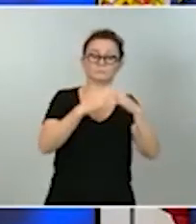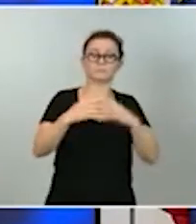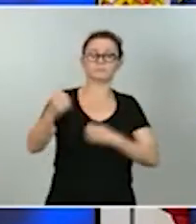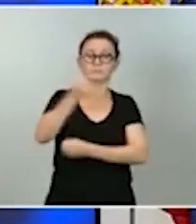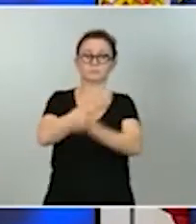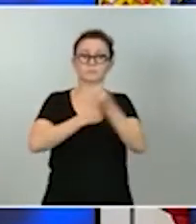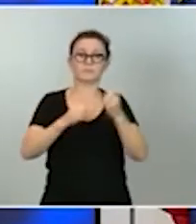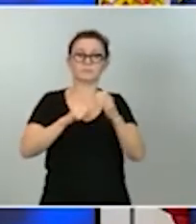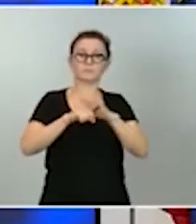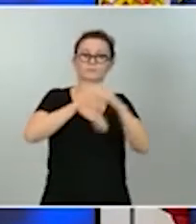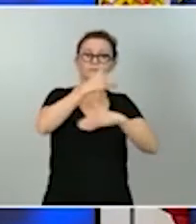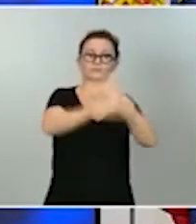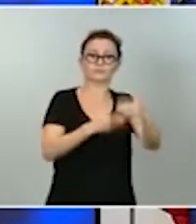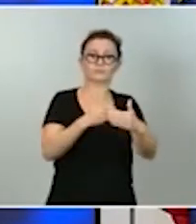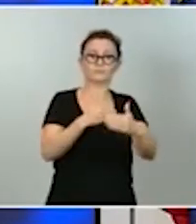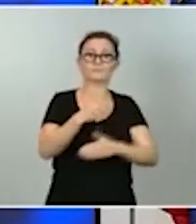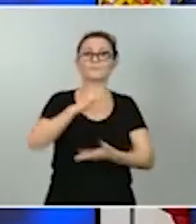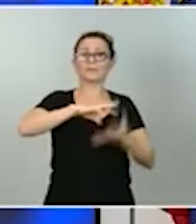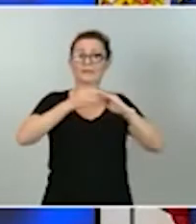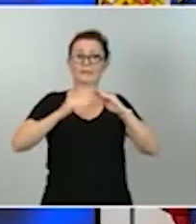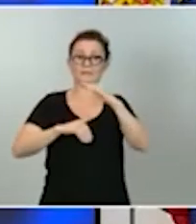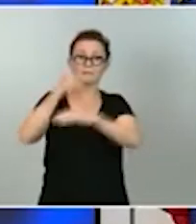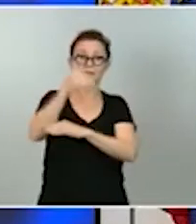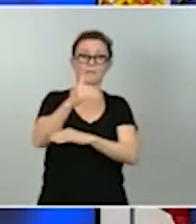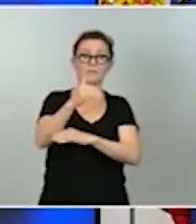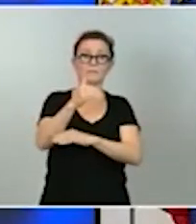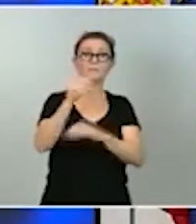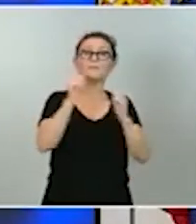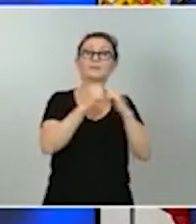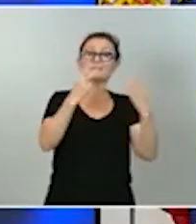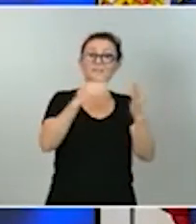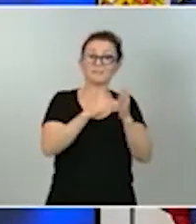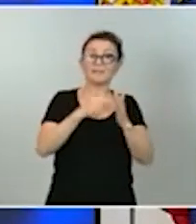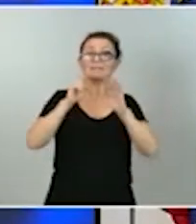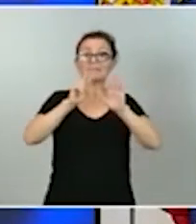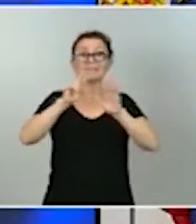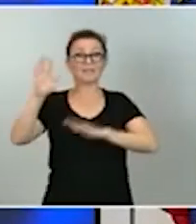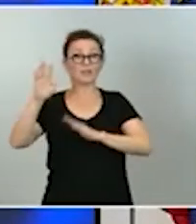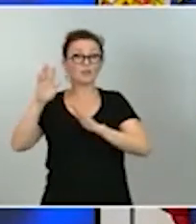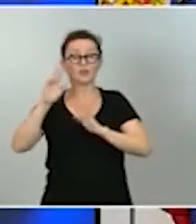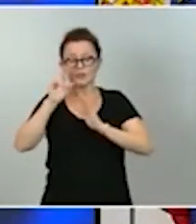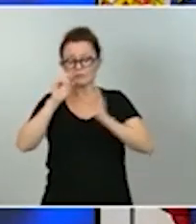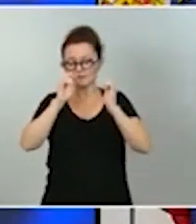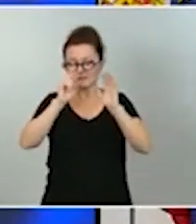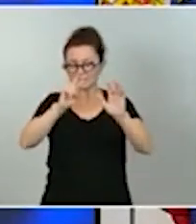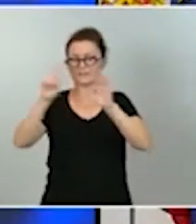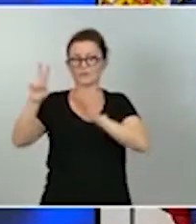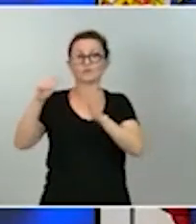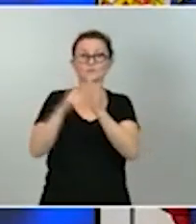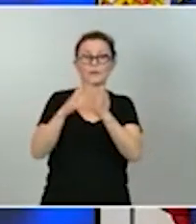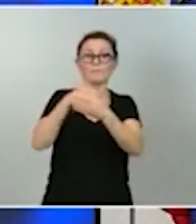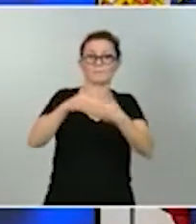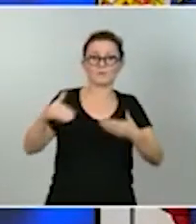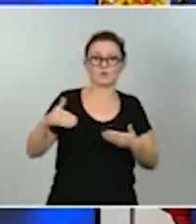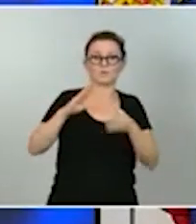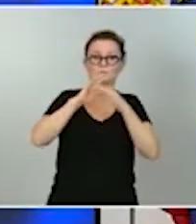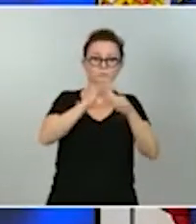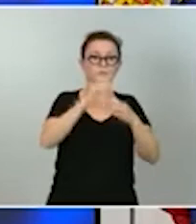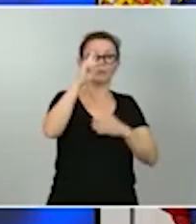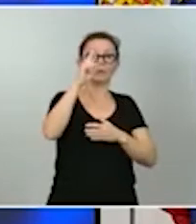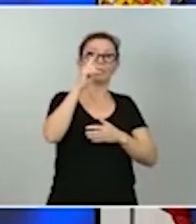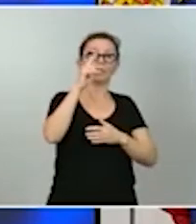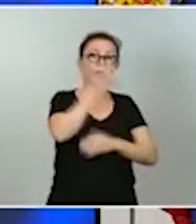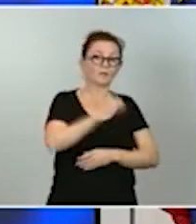Los primeros 27.000 millones de euros de los 72.000 millones de euros correspondientes al periodo 2021-2023.